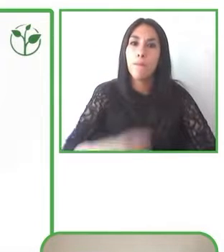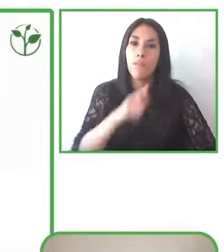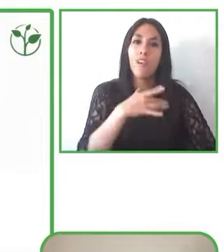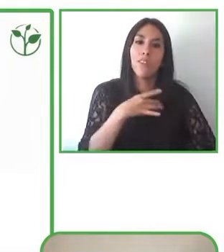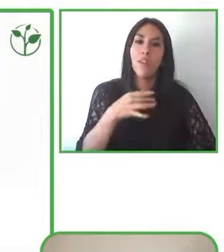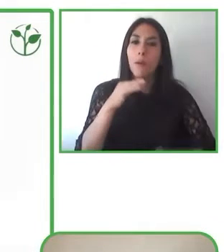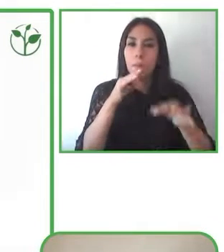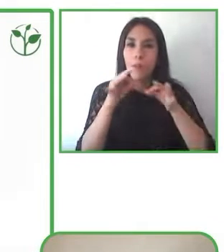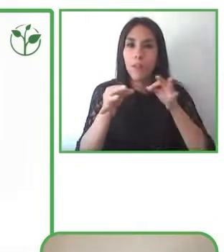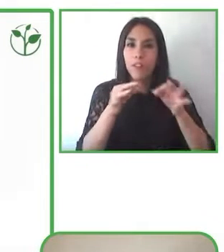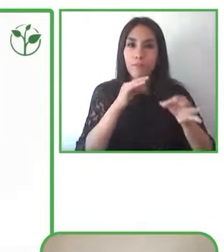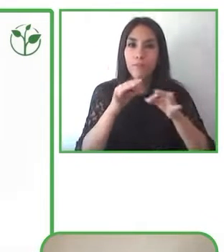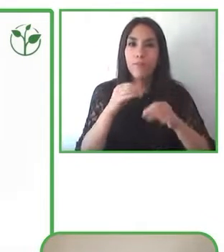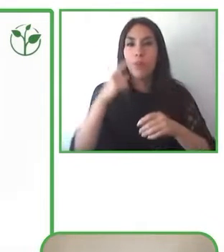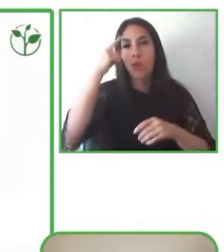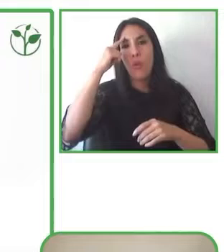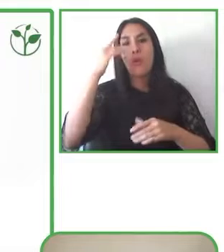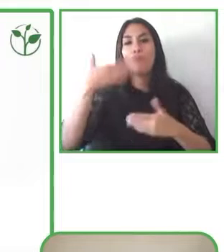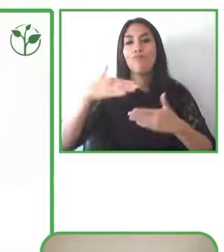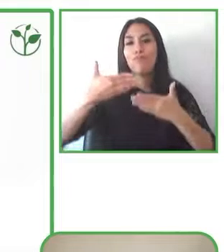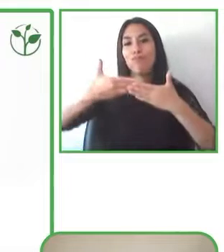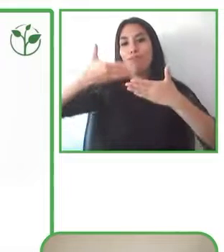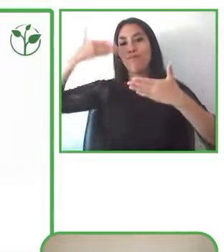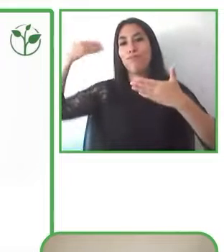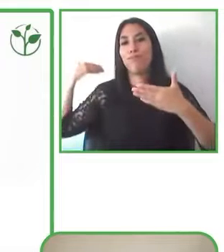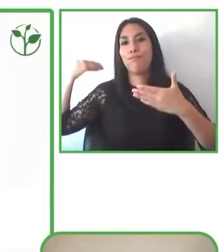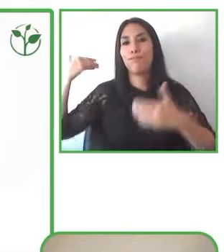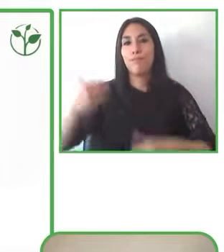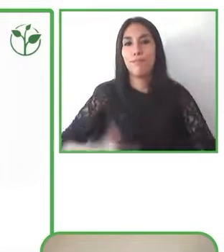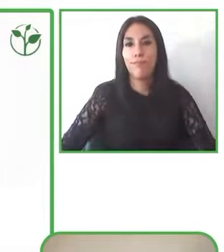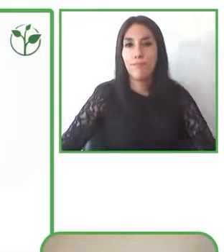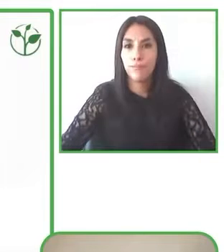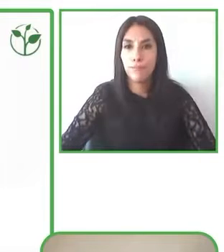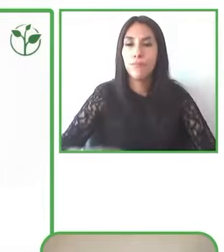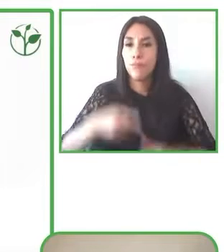de Accesibilidad y muchísimas gracias por vuestro tiempo